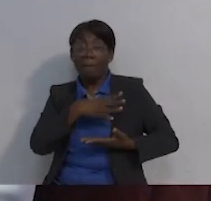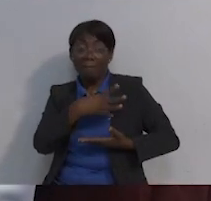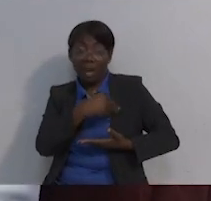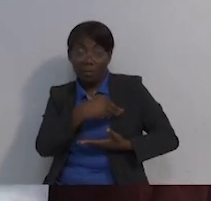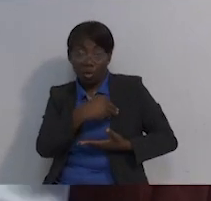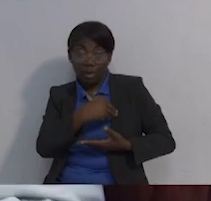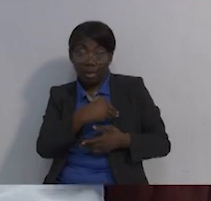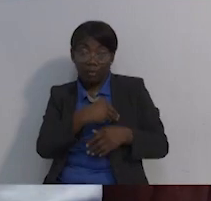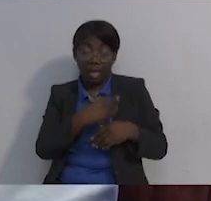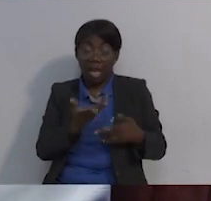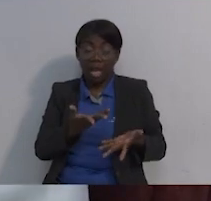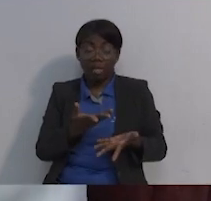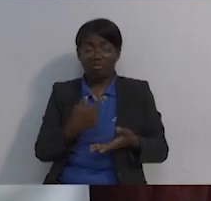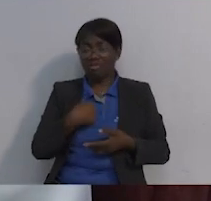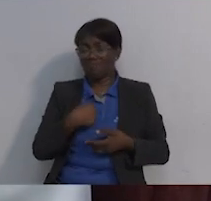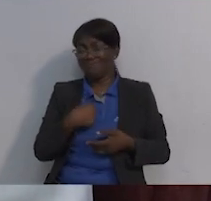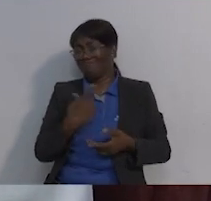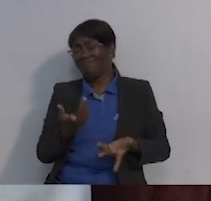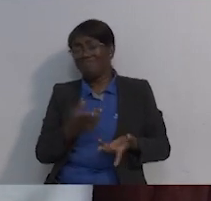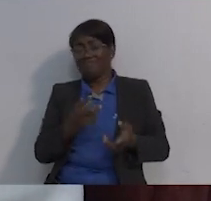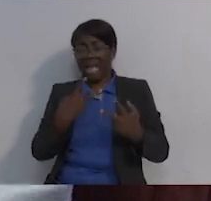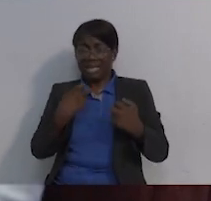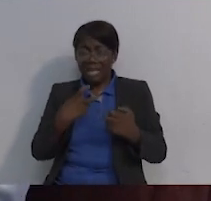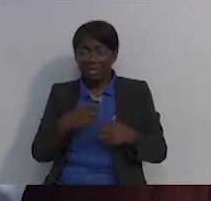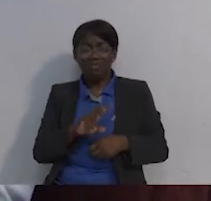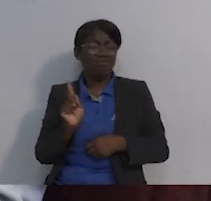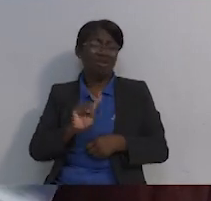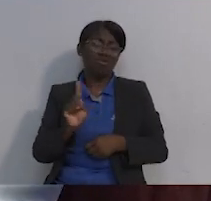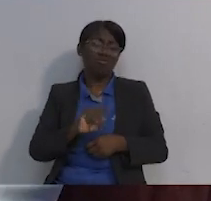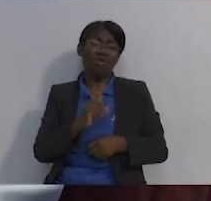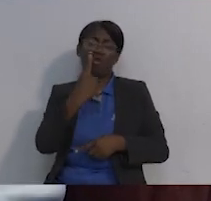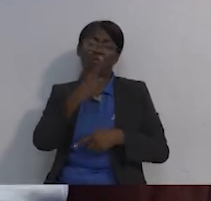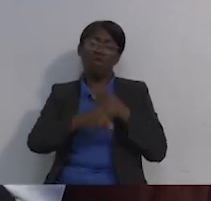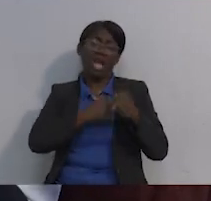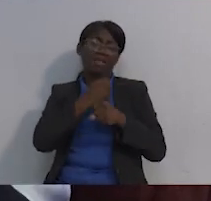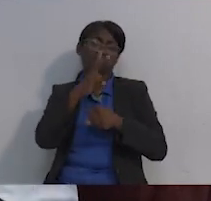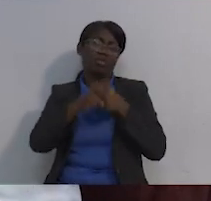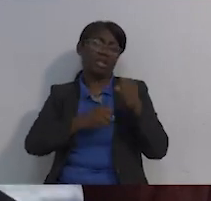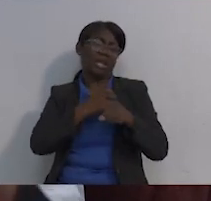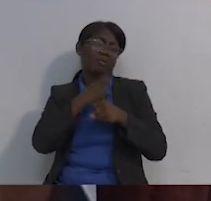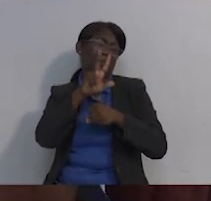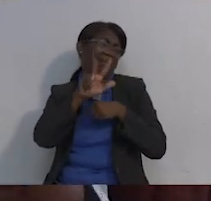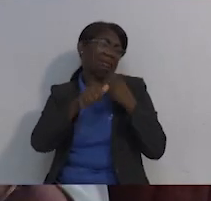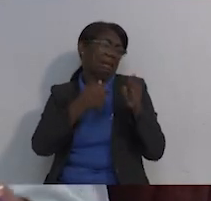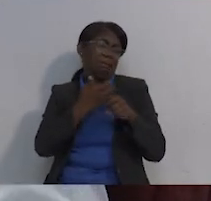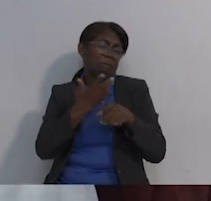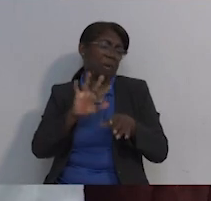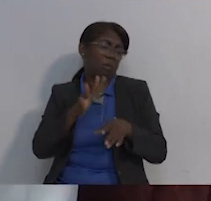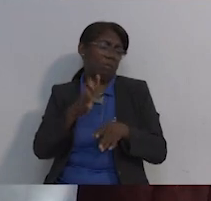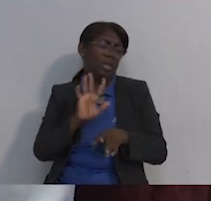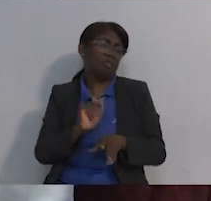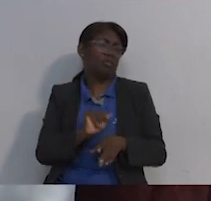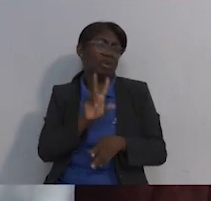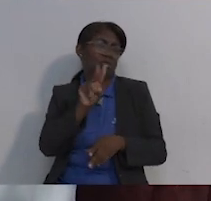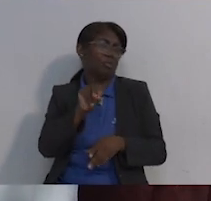confieso tenía como dos o tres años de haberme asaltado, no que está bien, pero a veces uno se alela.